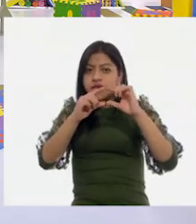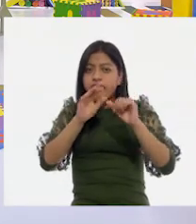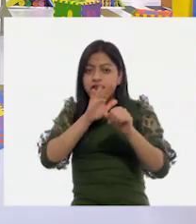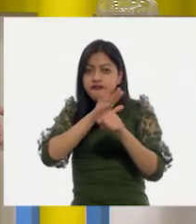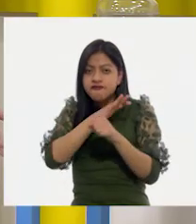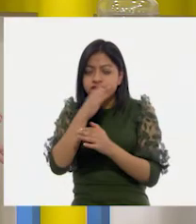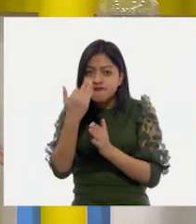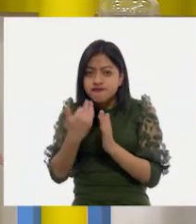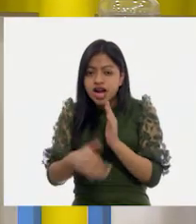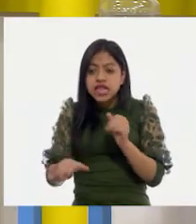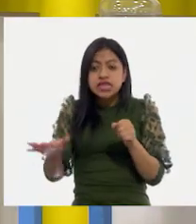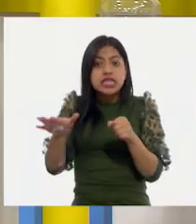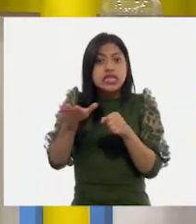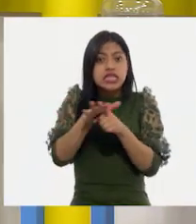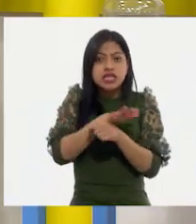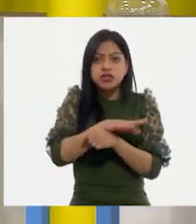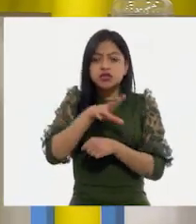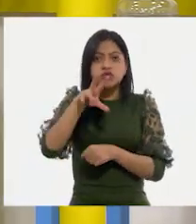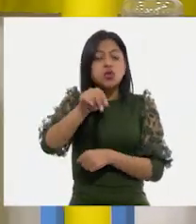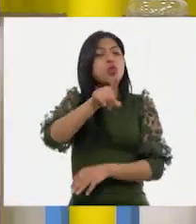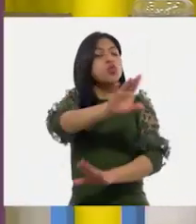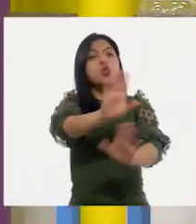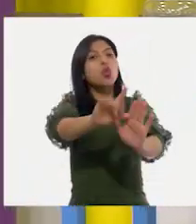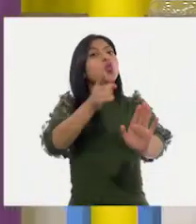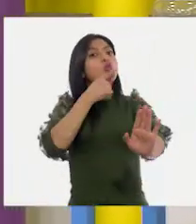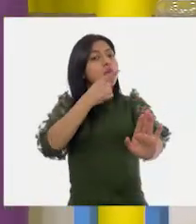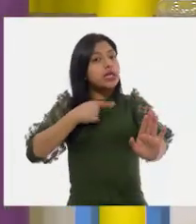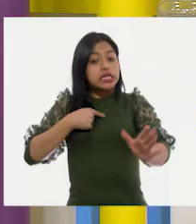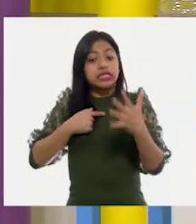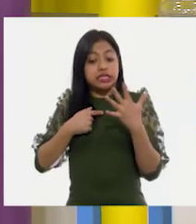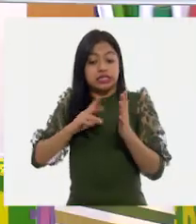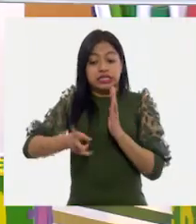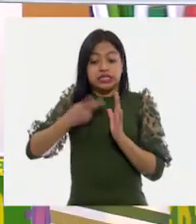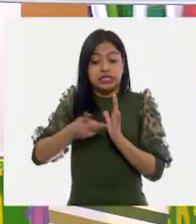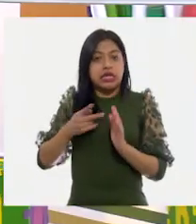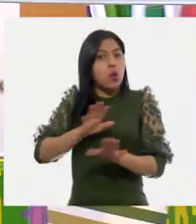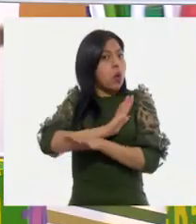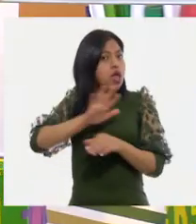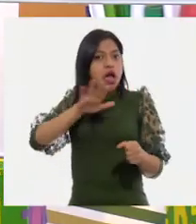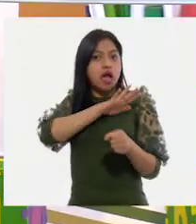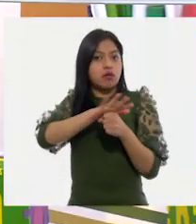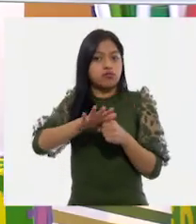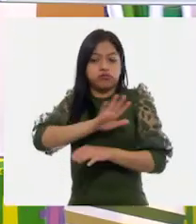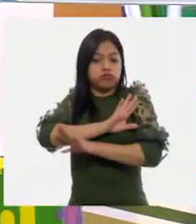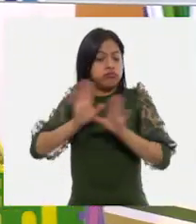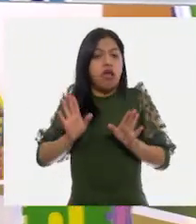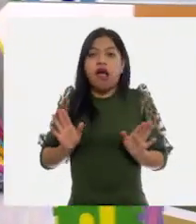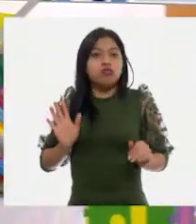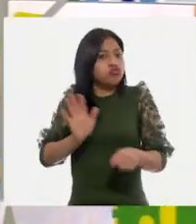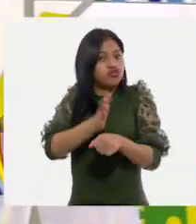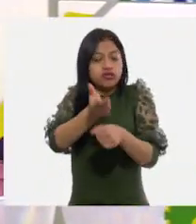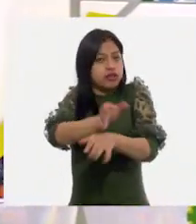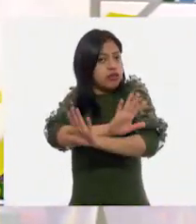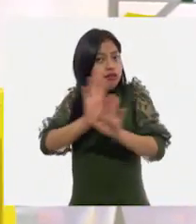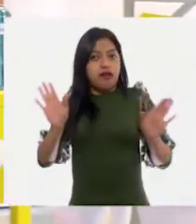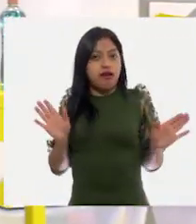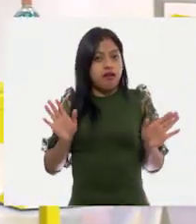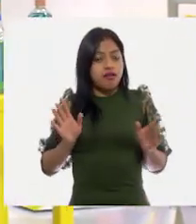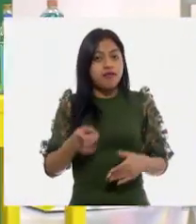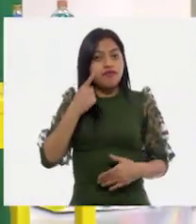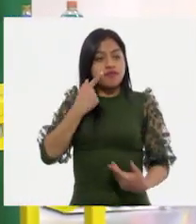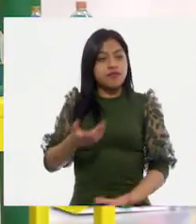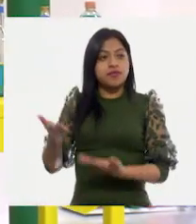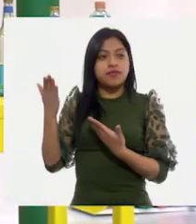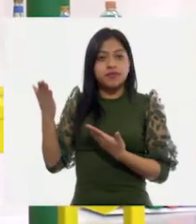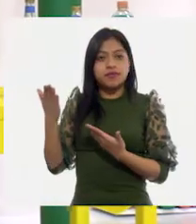llenos. No, ¿verdad que no, niñas y niños? Tú me dijiste que eran cinco cucharadas y yo le eché cinco cucharadas. Mira,